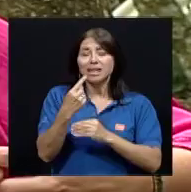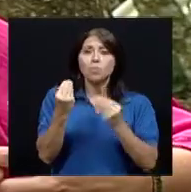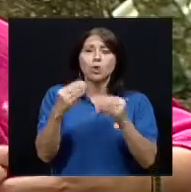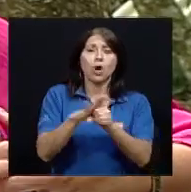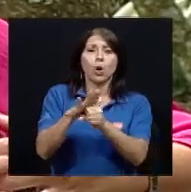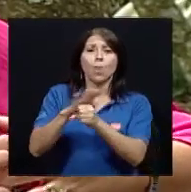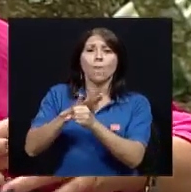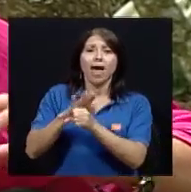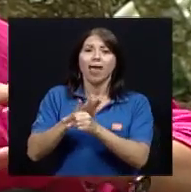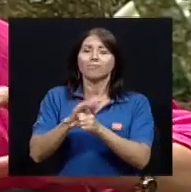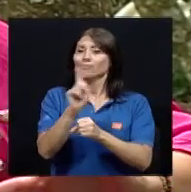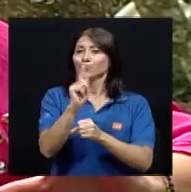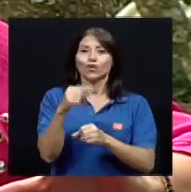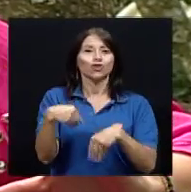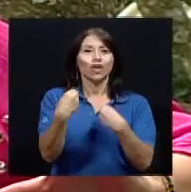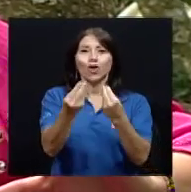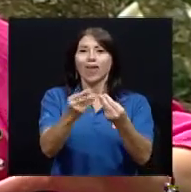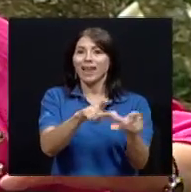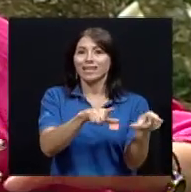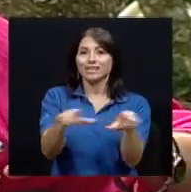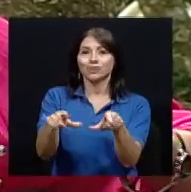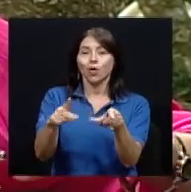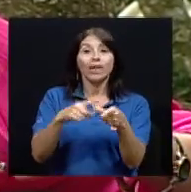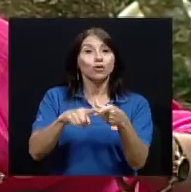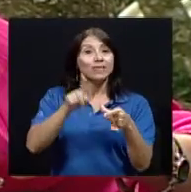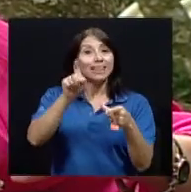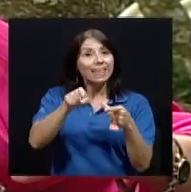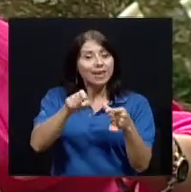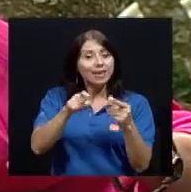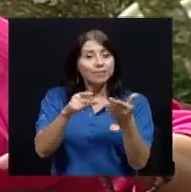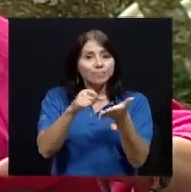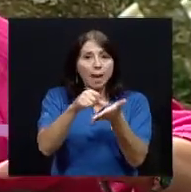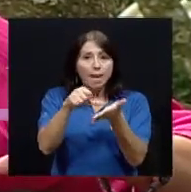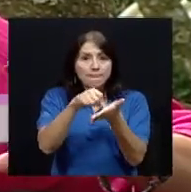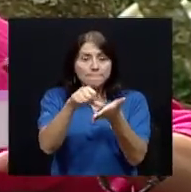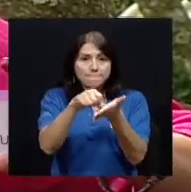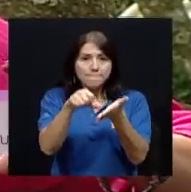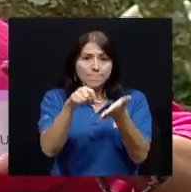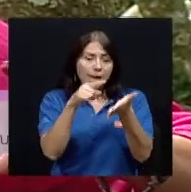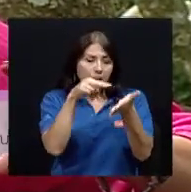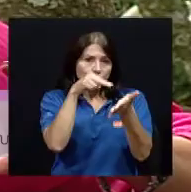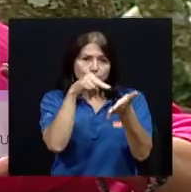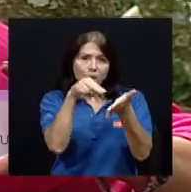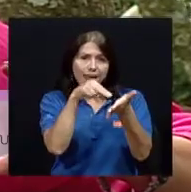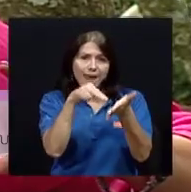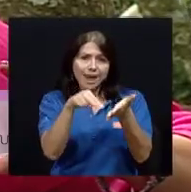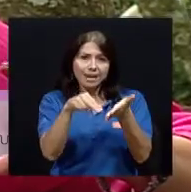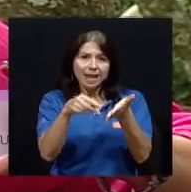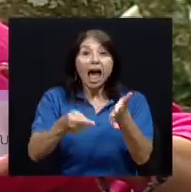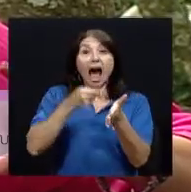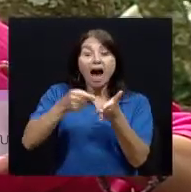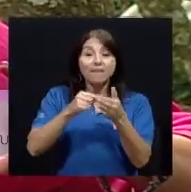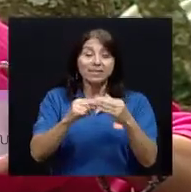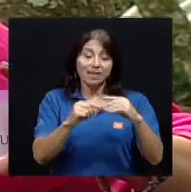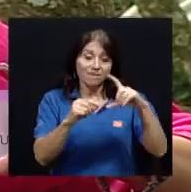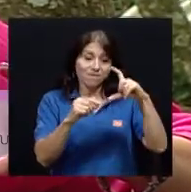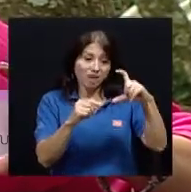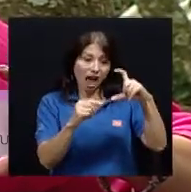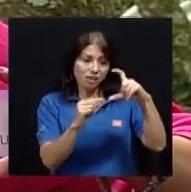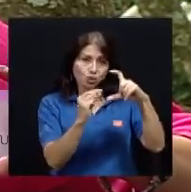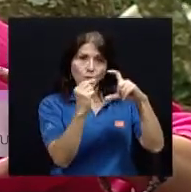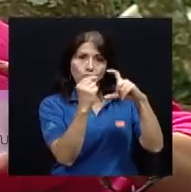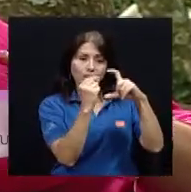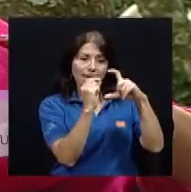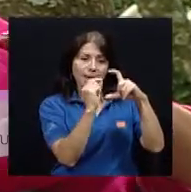preparado entonces debe leer las instrucciones y por ejemplo la gran mayoría de antibióticos el frasco tiene una medida hasta donde debe llegar el agua